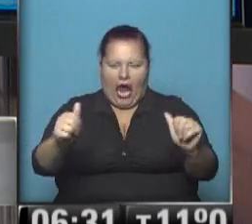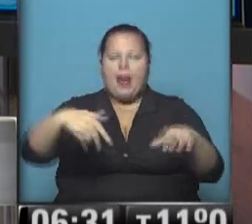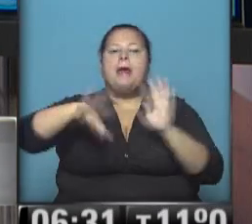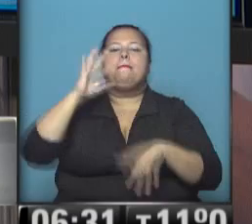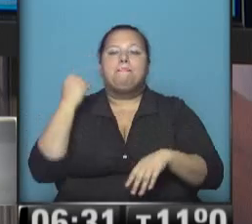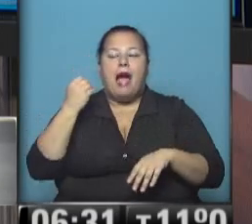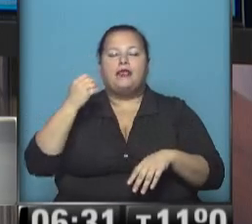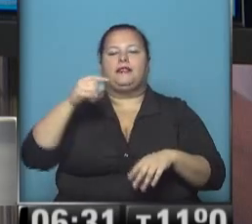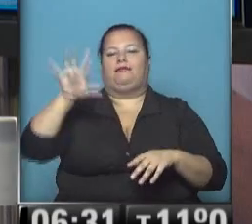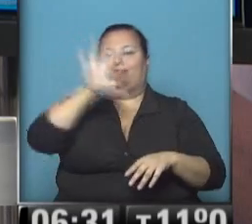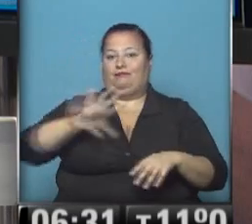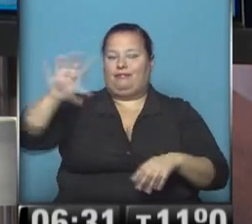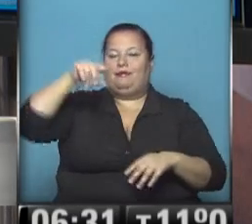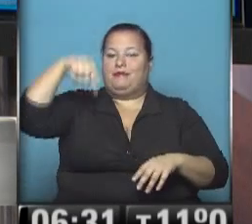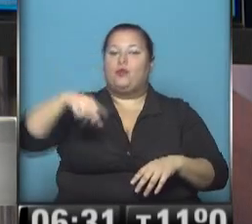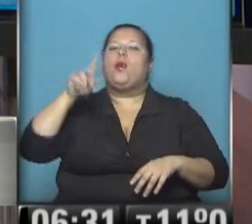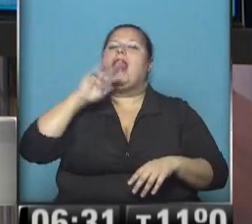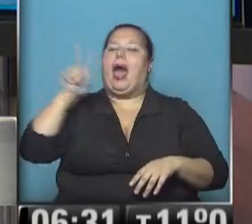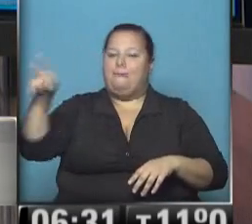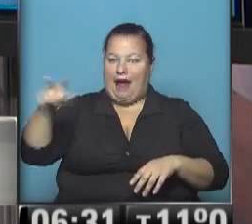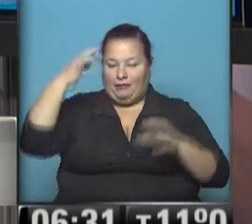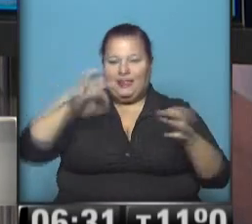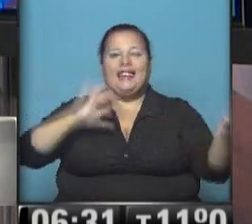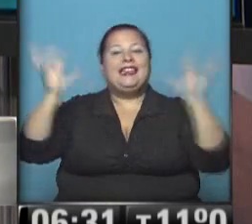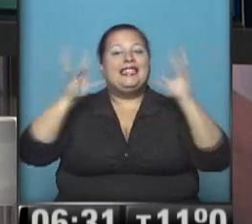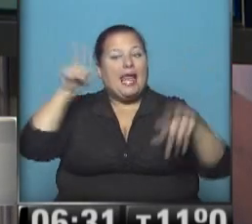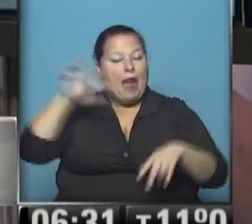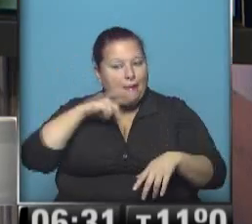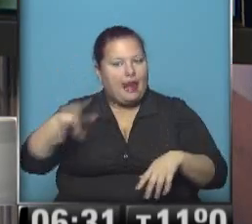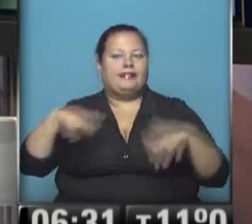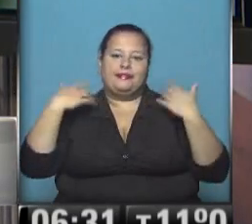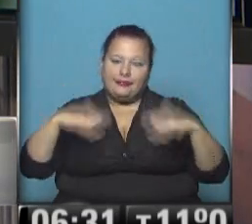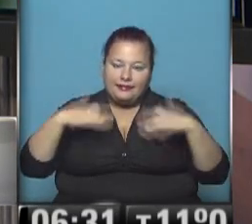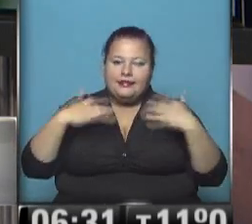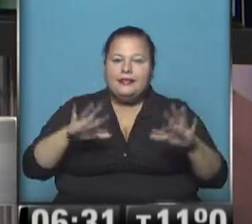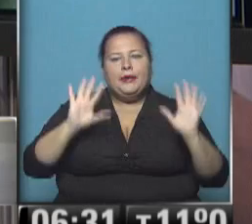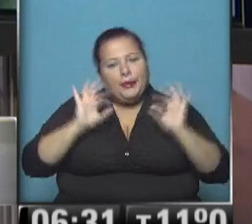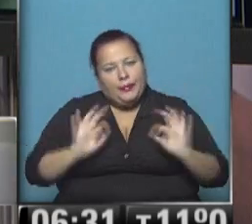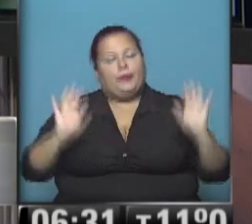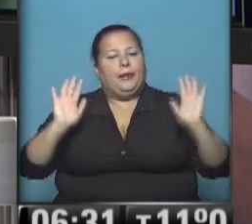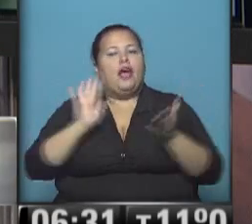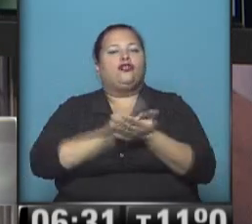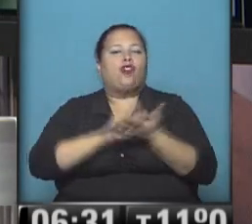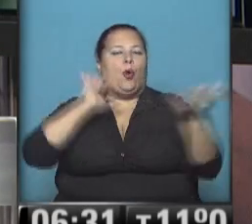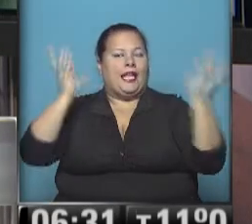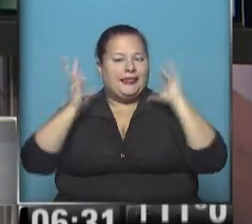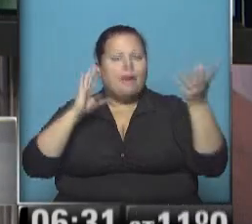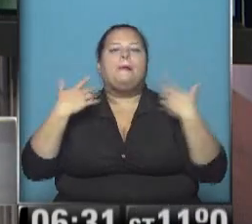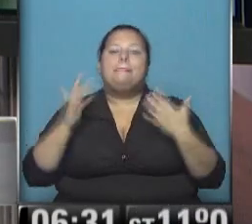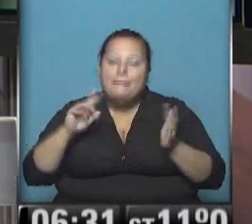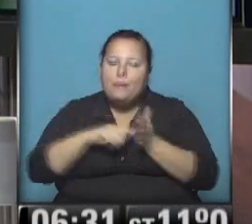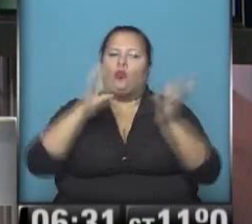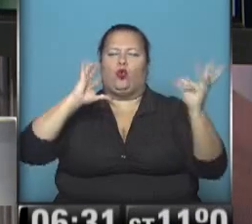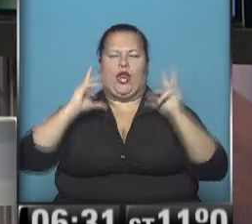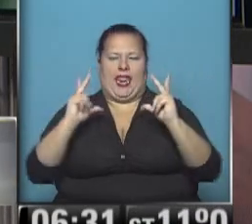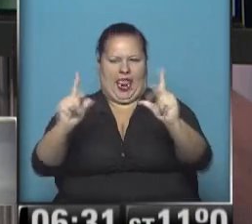especialmente en el sur de la región, en La Plata allí las condiciones meteorológicas son bastante estables en cuanto al tiempo, pero con mucha